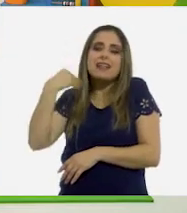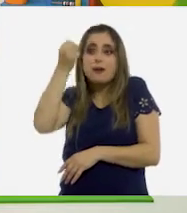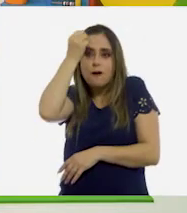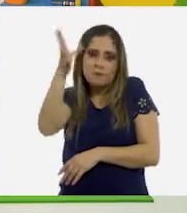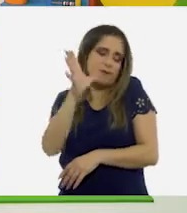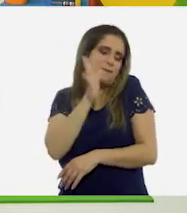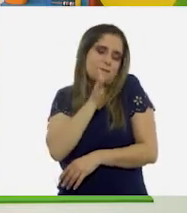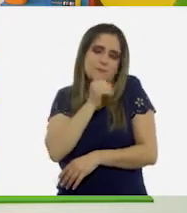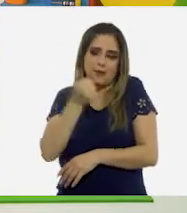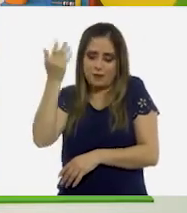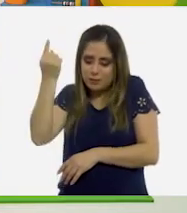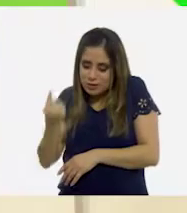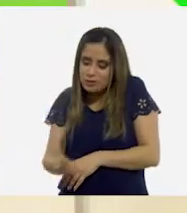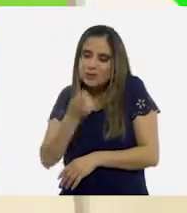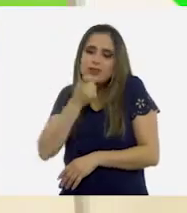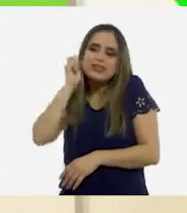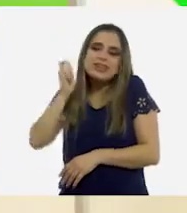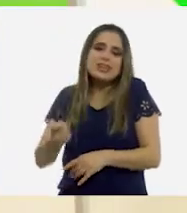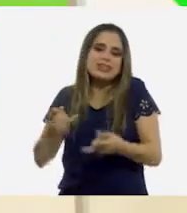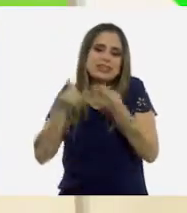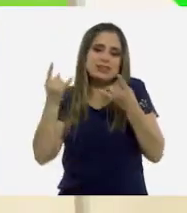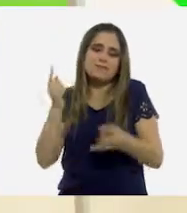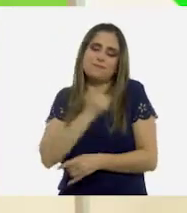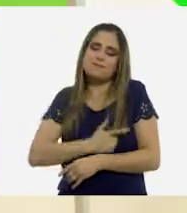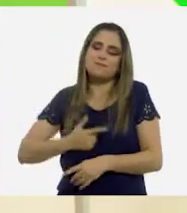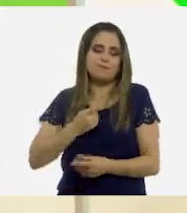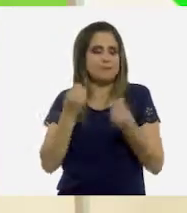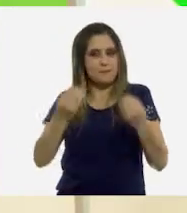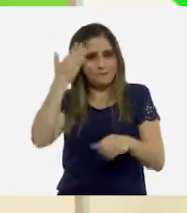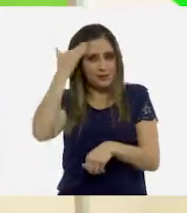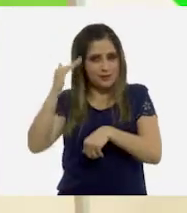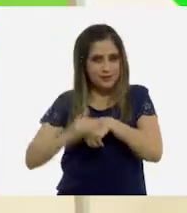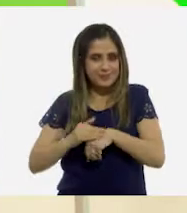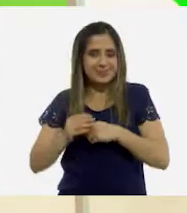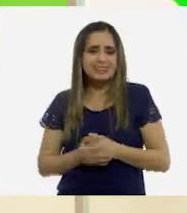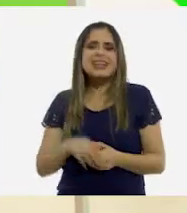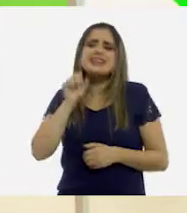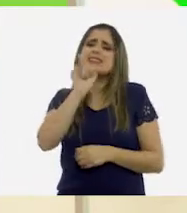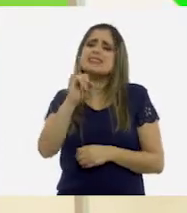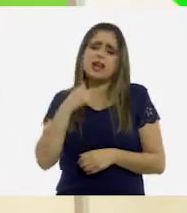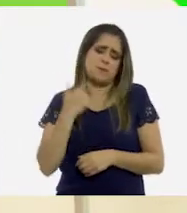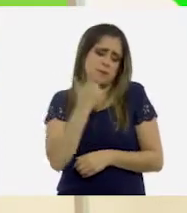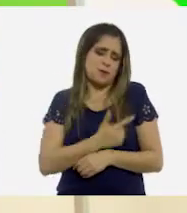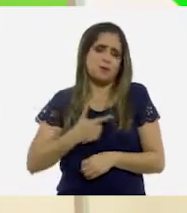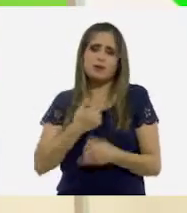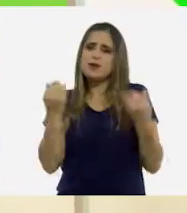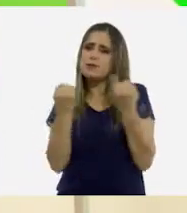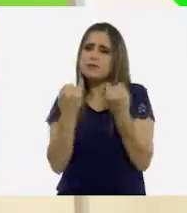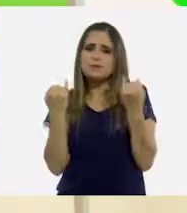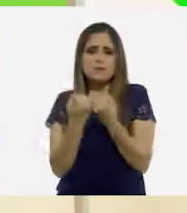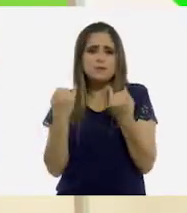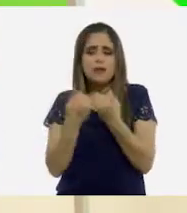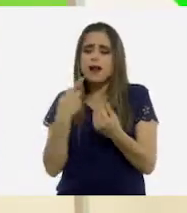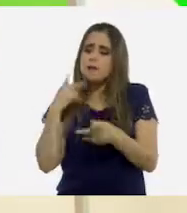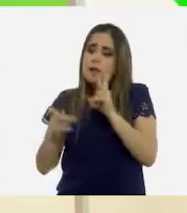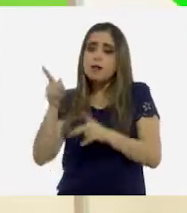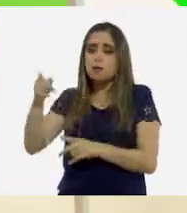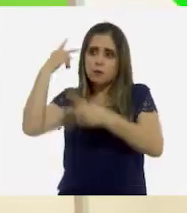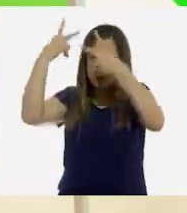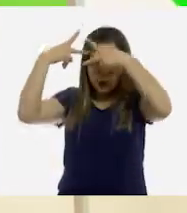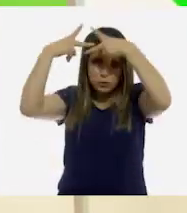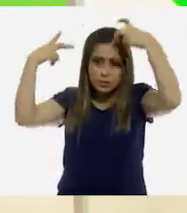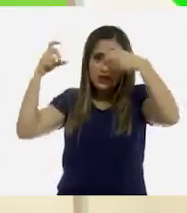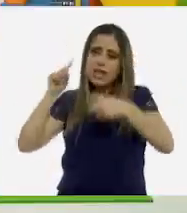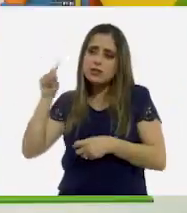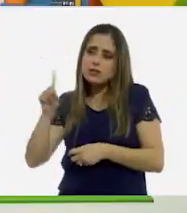infancia! Gracias, Sohar. A mí también me gustó mucho estar aquí y conocer cómo eran tú y Rosita cuando